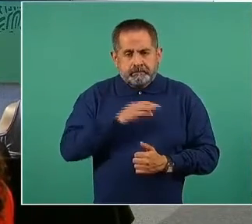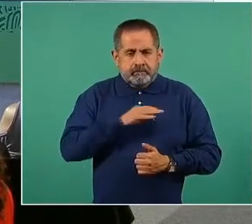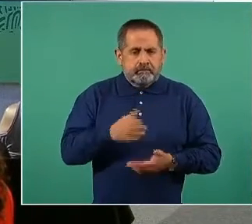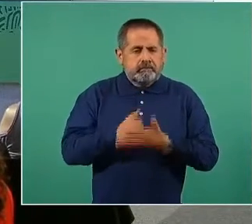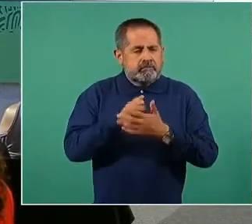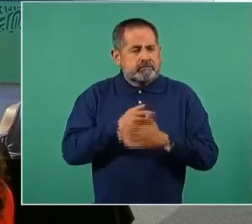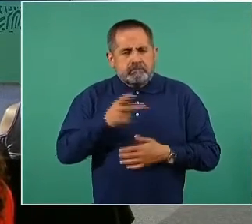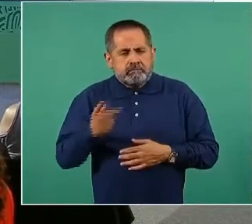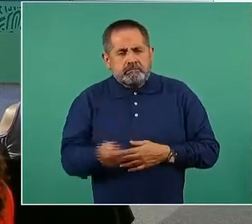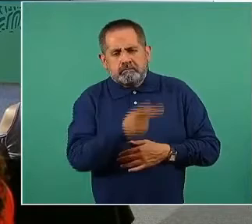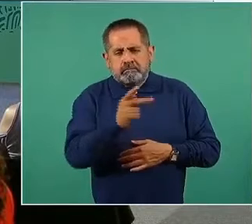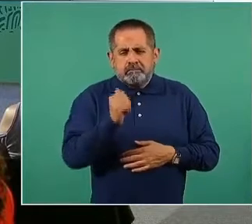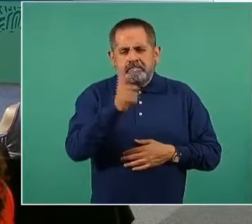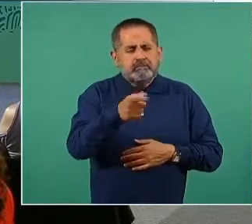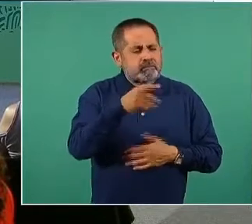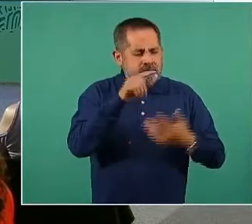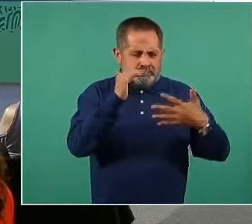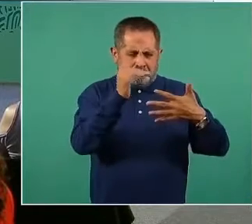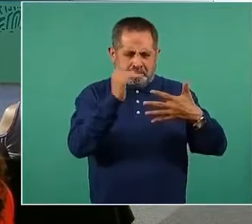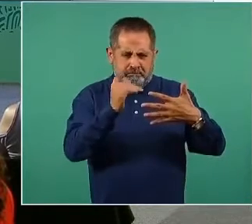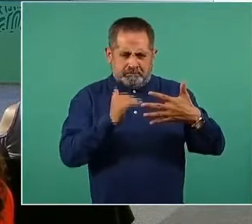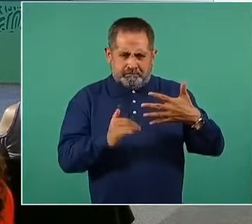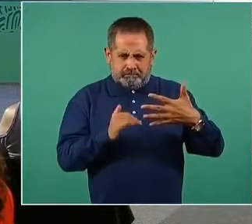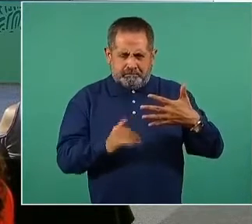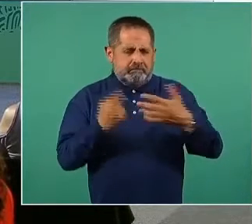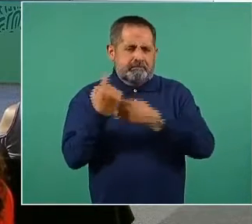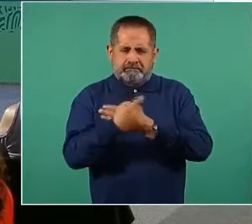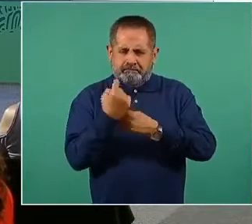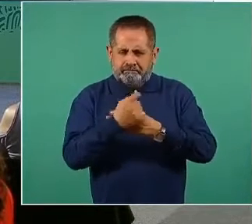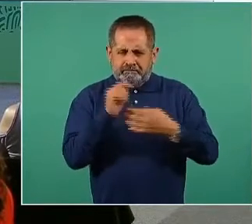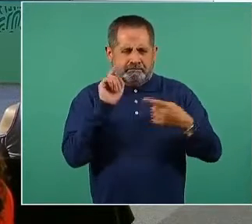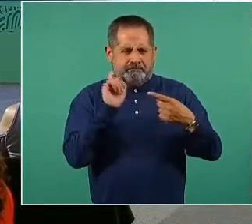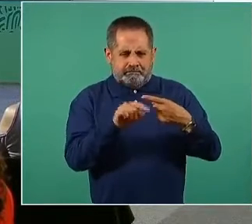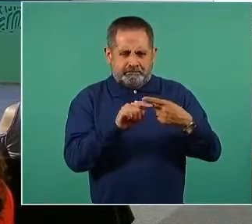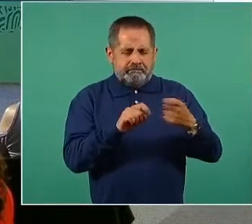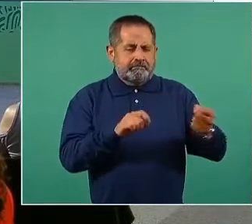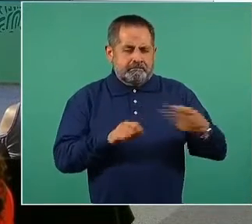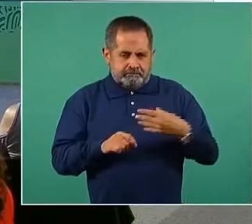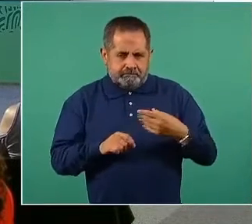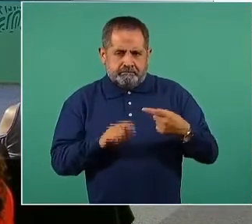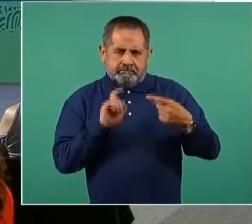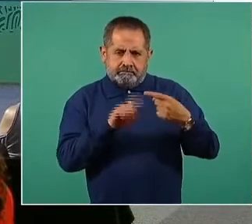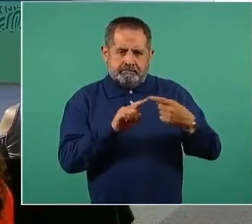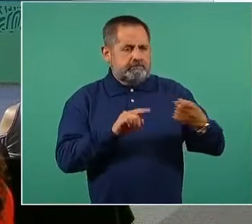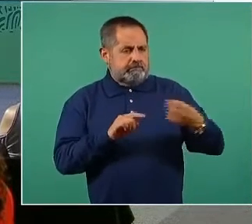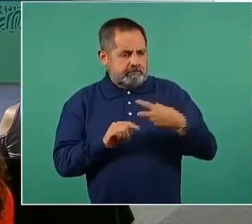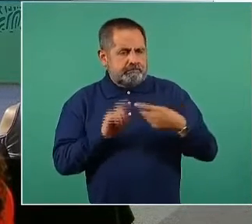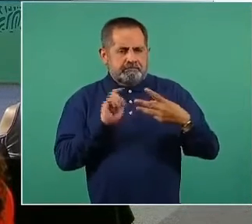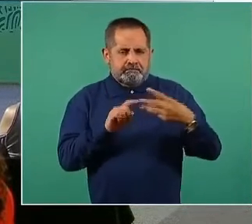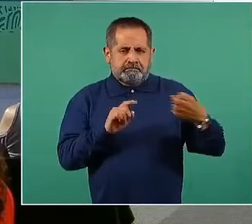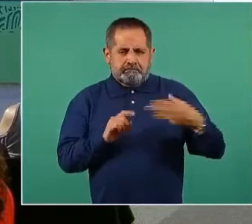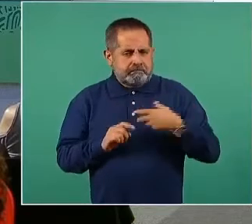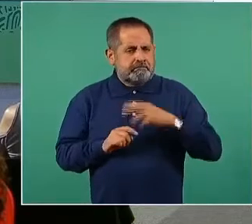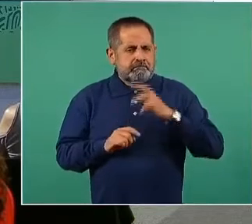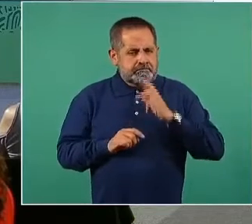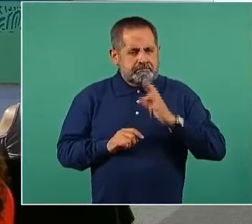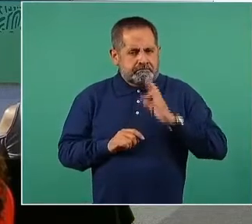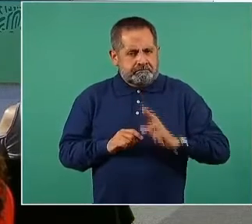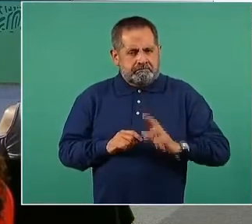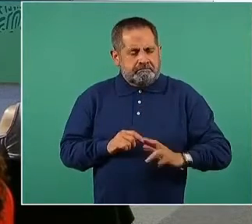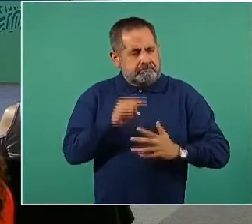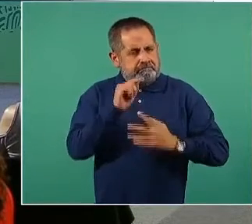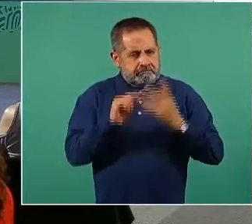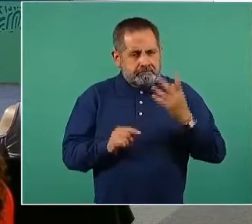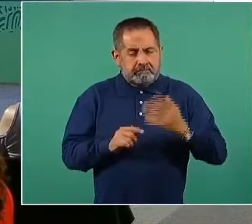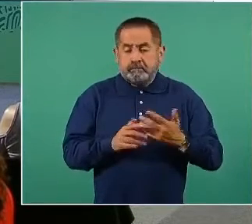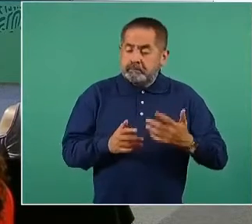hacer preguntas de acuerdo a los menús que tenemos predefinidos y si estas respuestas que ustedes obtienen a través de este